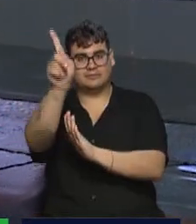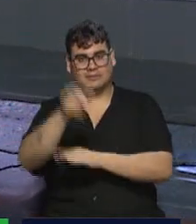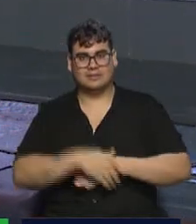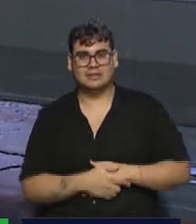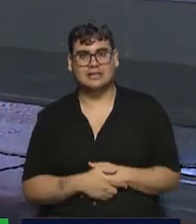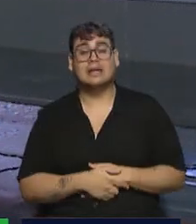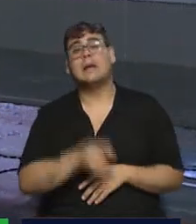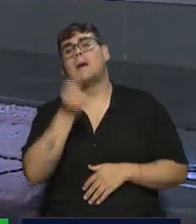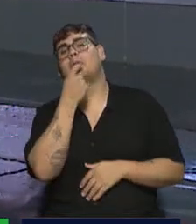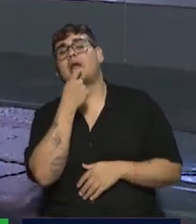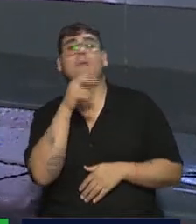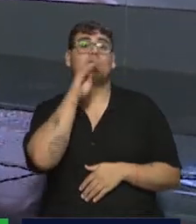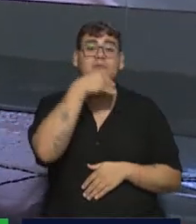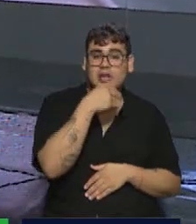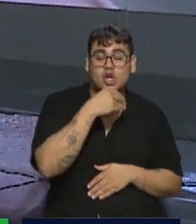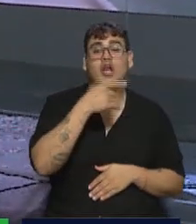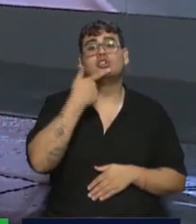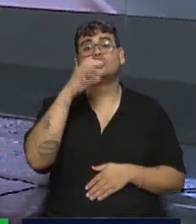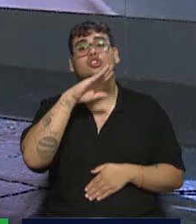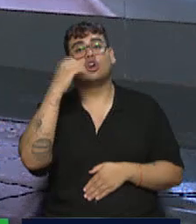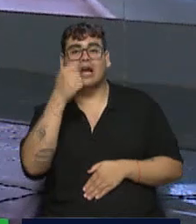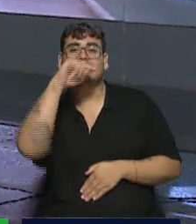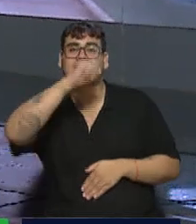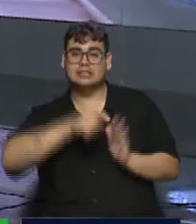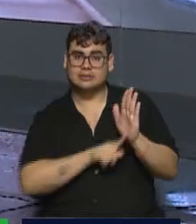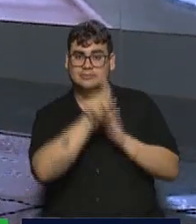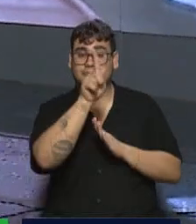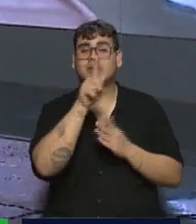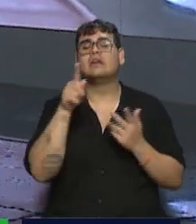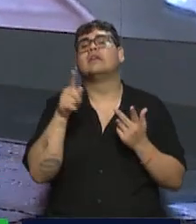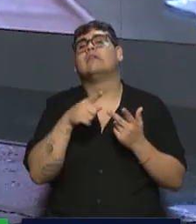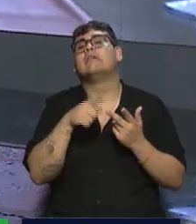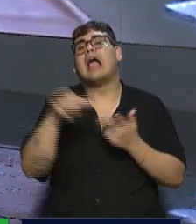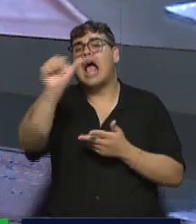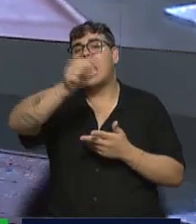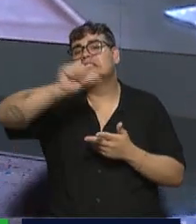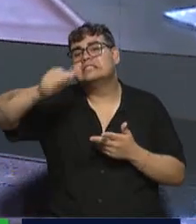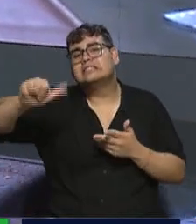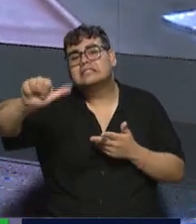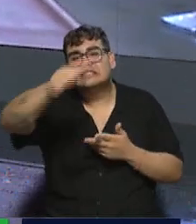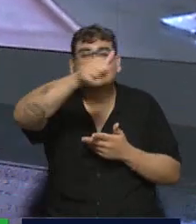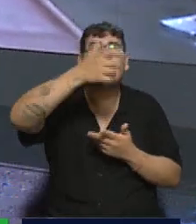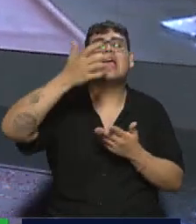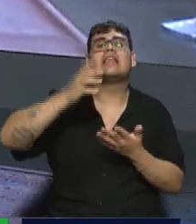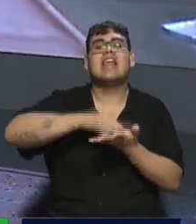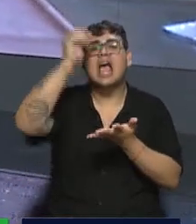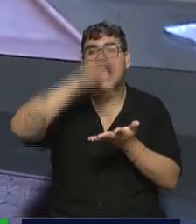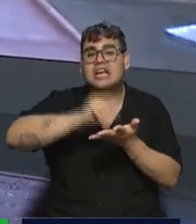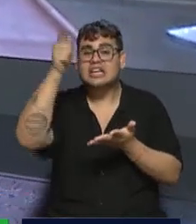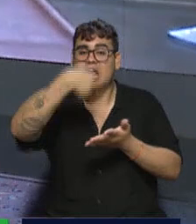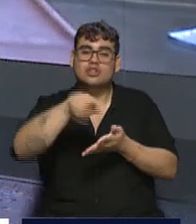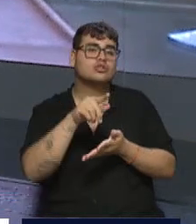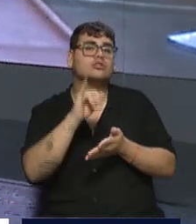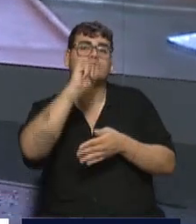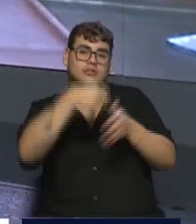en el caso de los derivados de la soja. Derivado de la soja. Aceite, por ejemplo, y harina creo también, vinculado con la soja, eso sube.